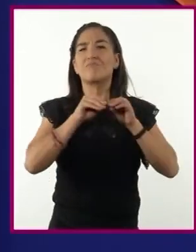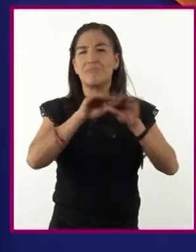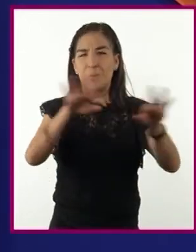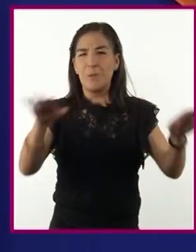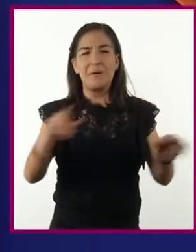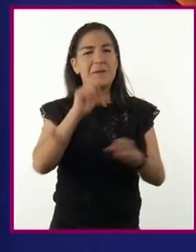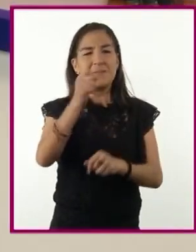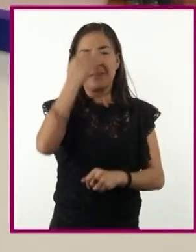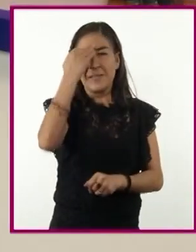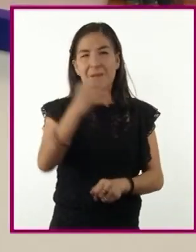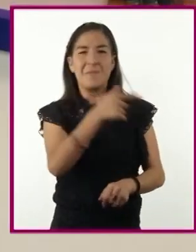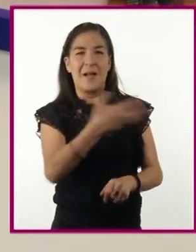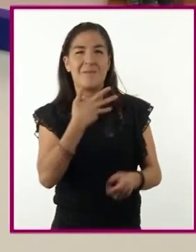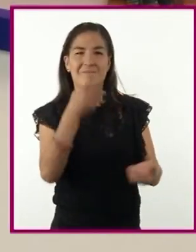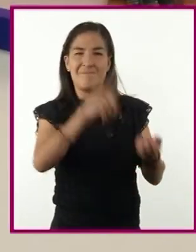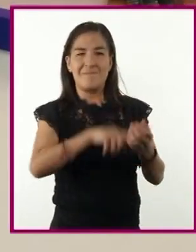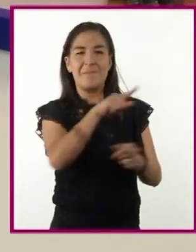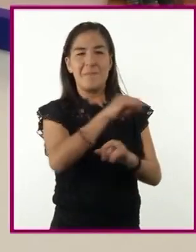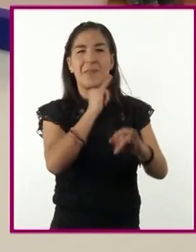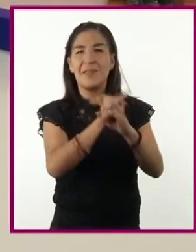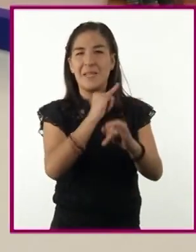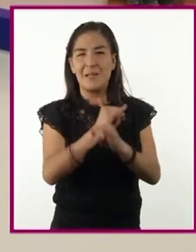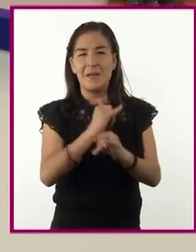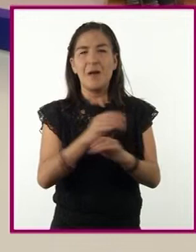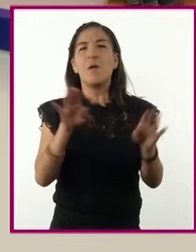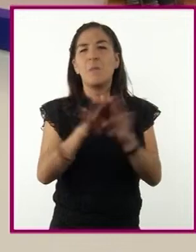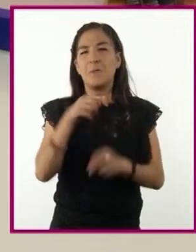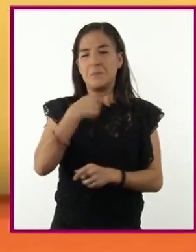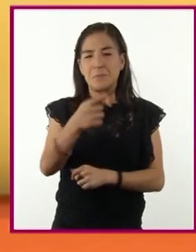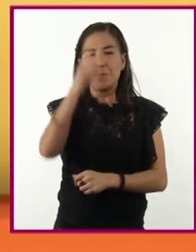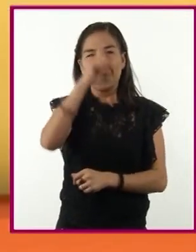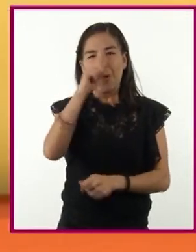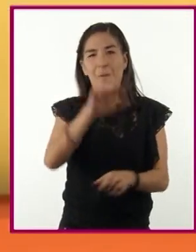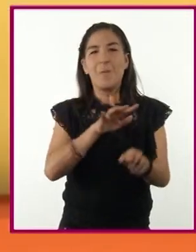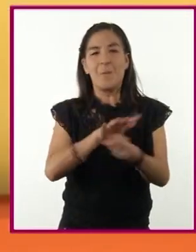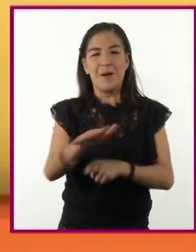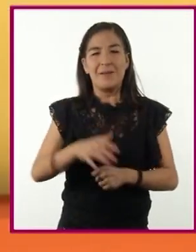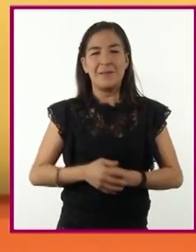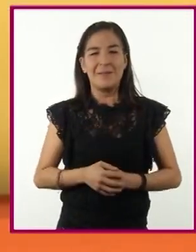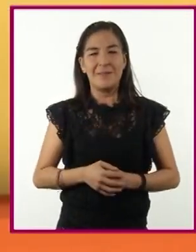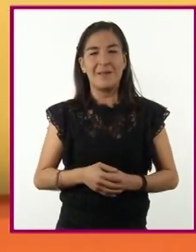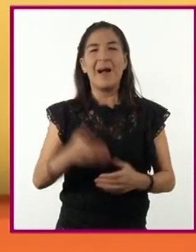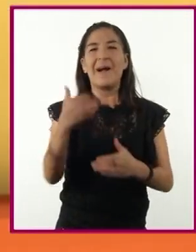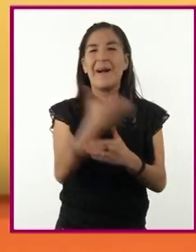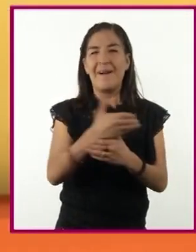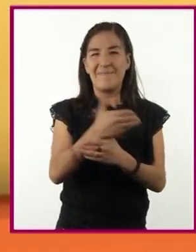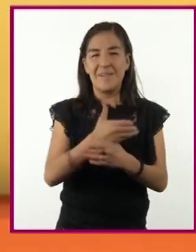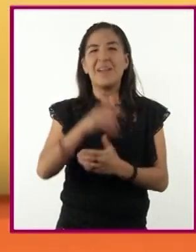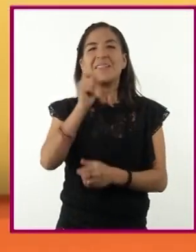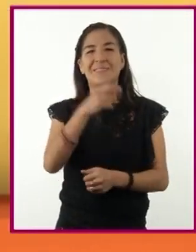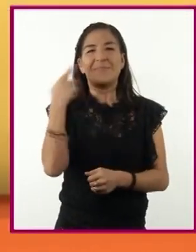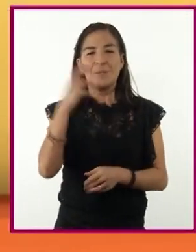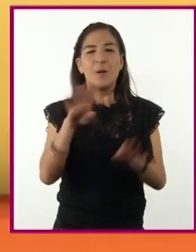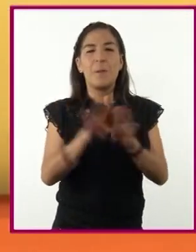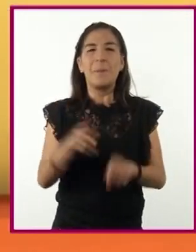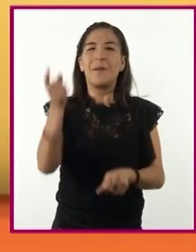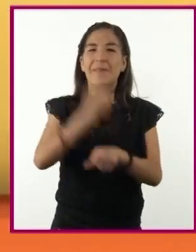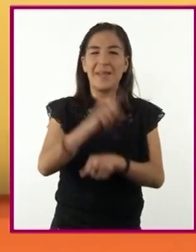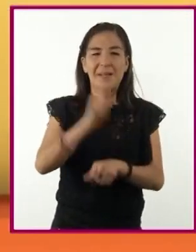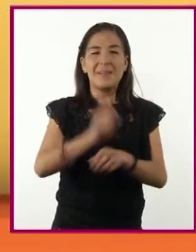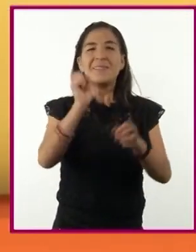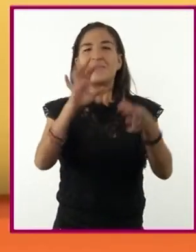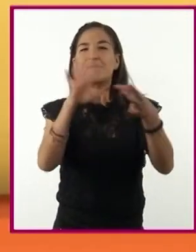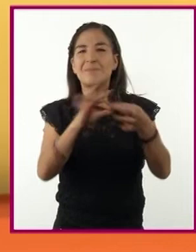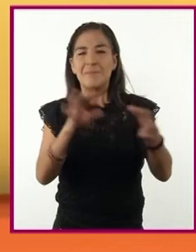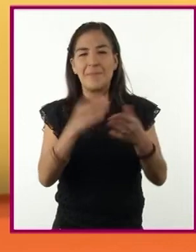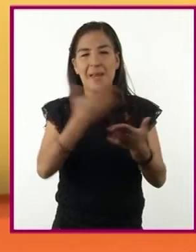momento en internet. Un modelo que les recomiendo es CAFE, un programa diario y matutino que trata sobre asuntos de